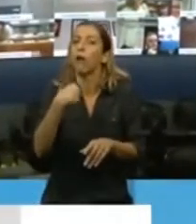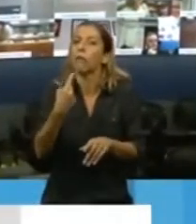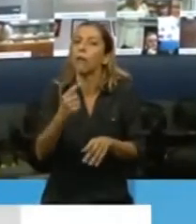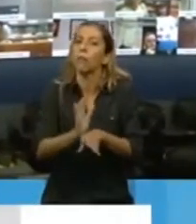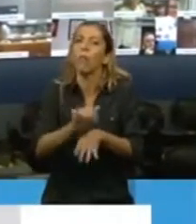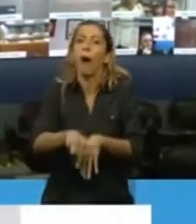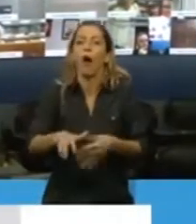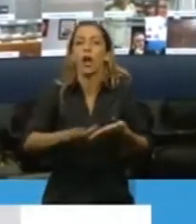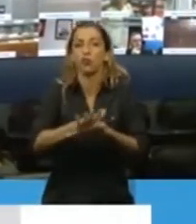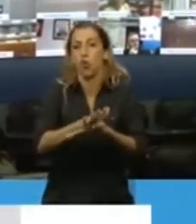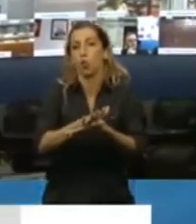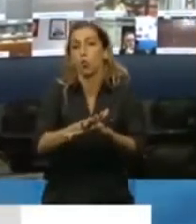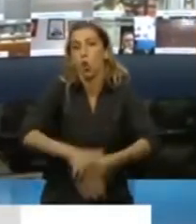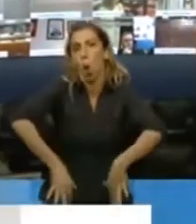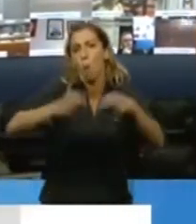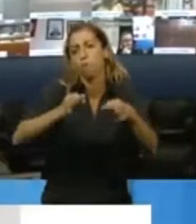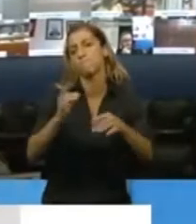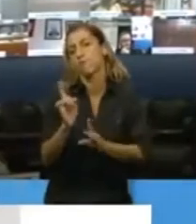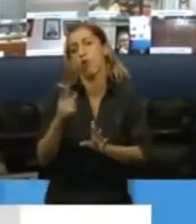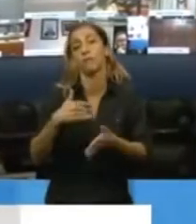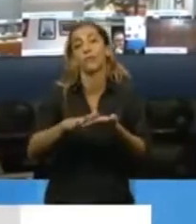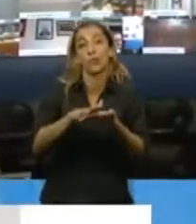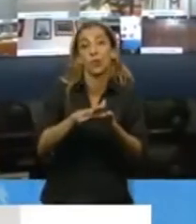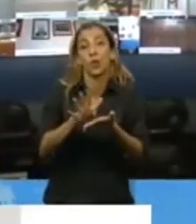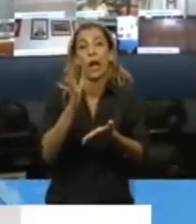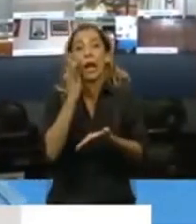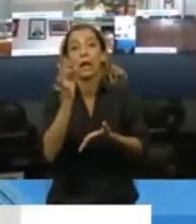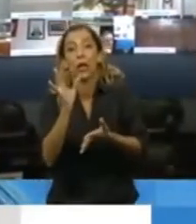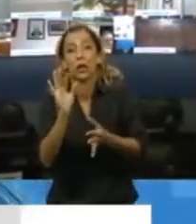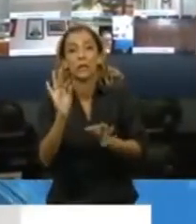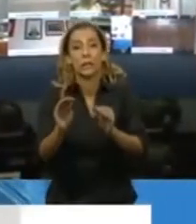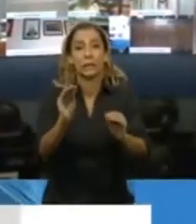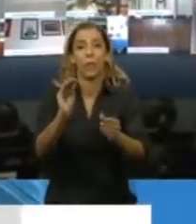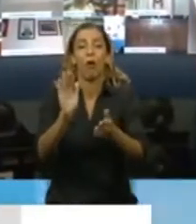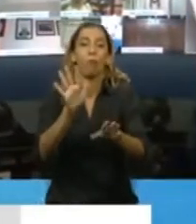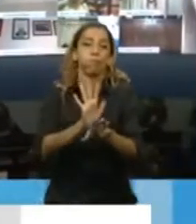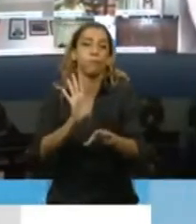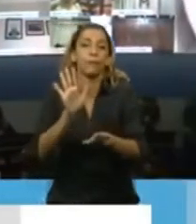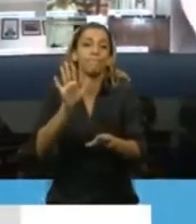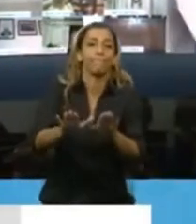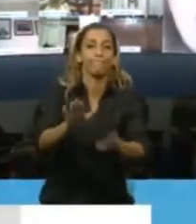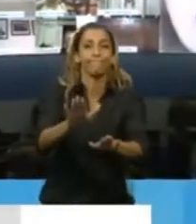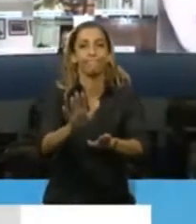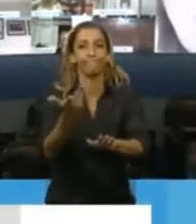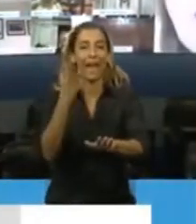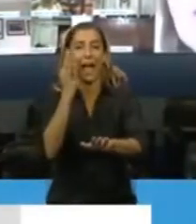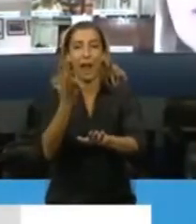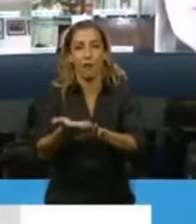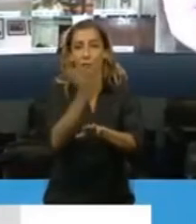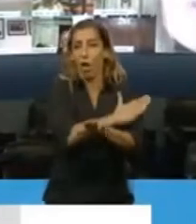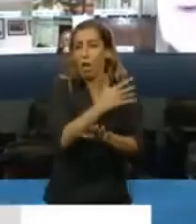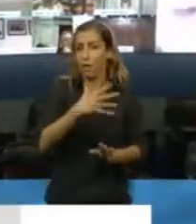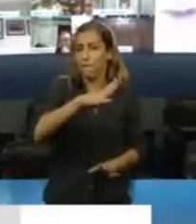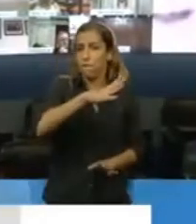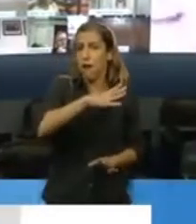soluciones de fondo no tienen que ver con lo que estamos tratando, sino con lo que estamos viviendo. Yo vengo de la tribu